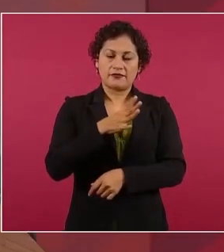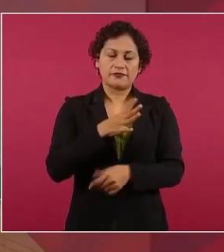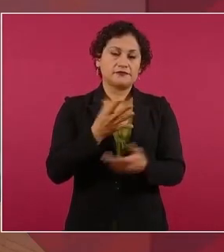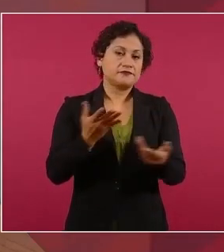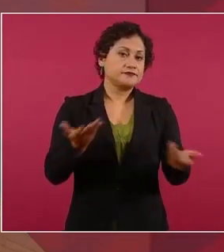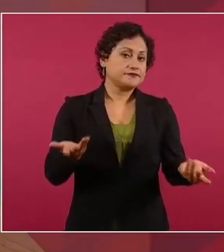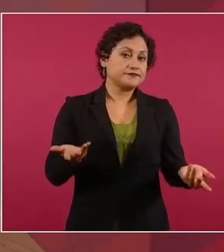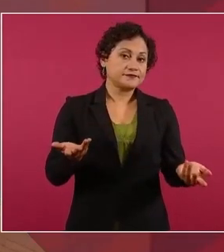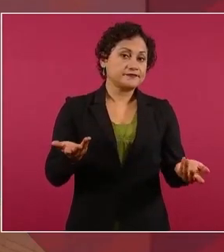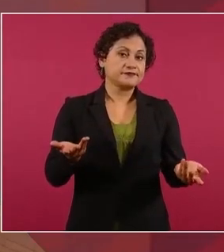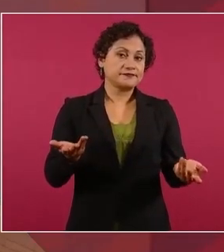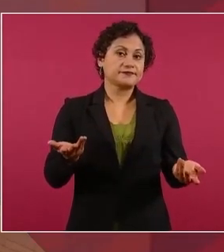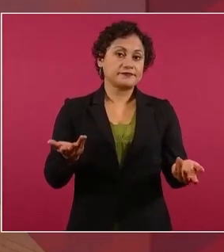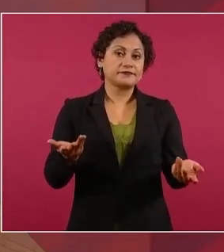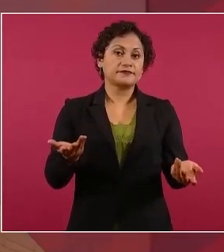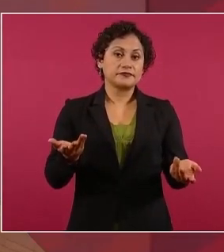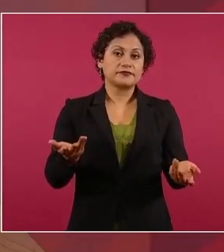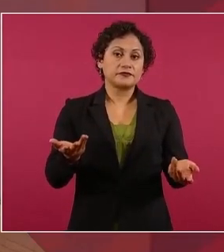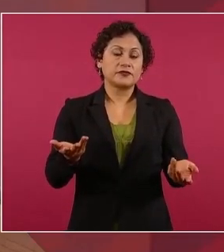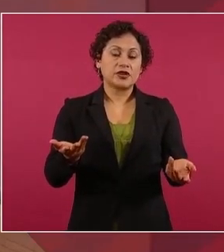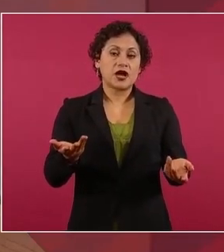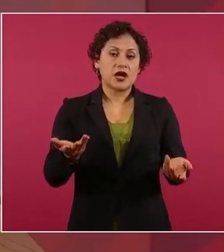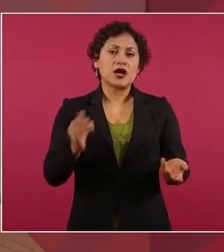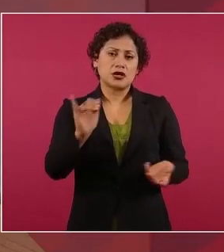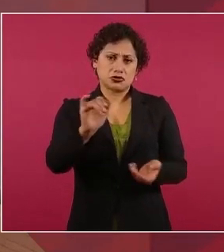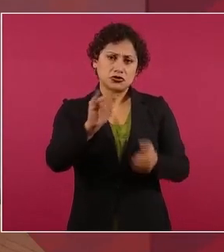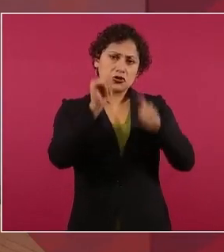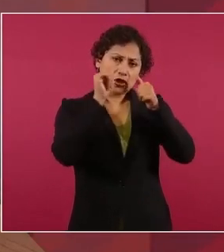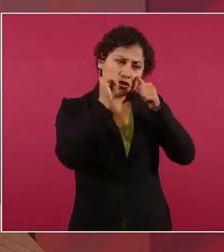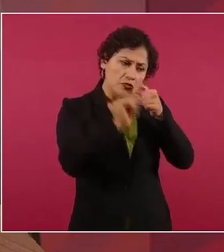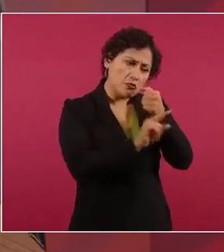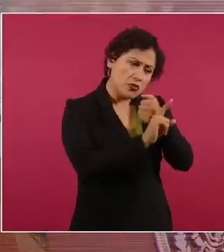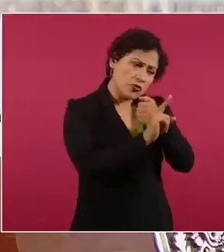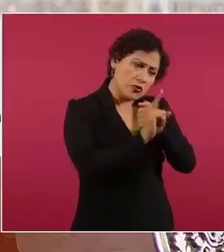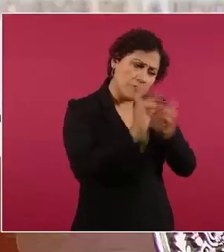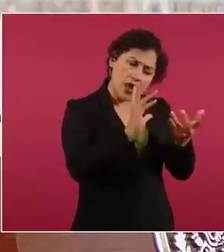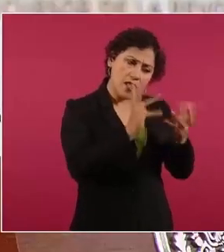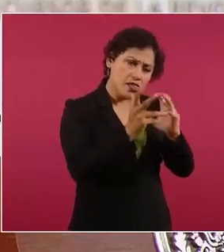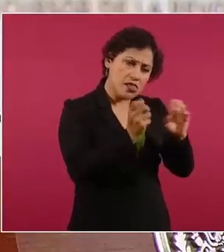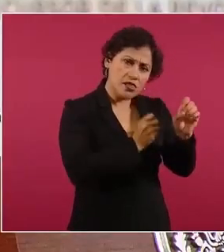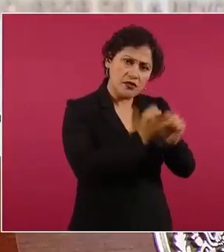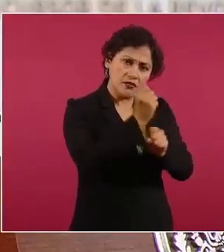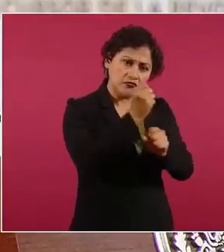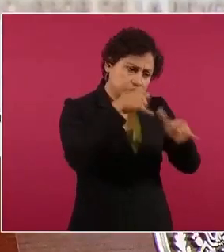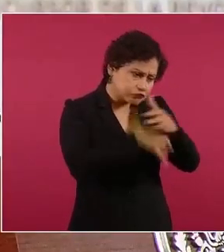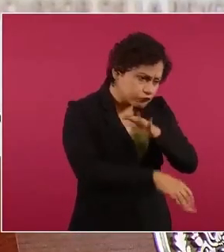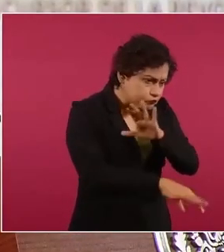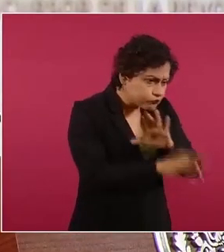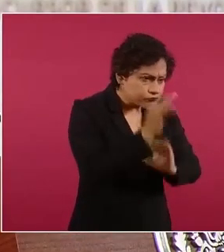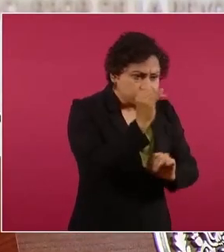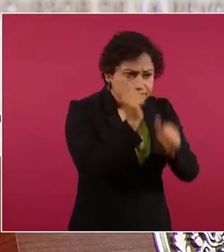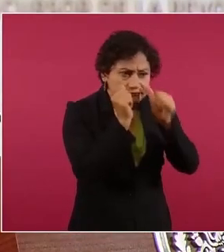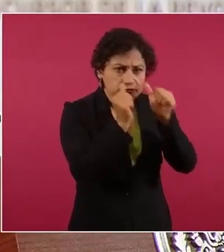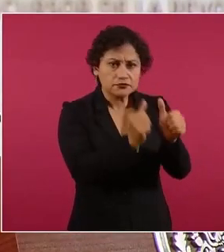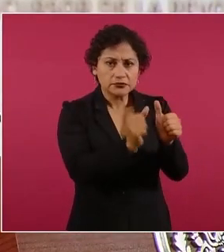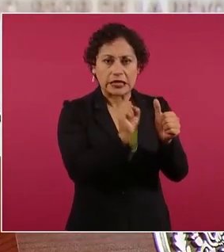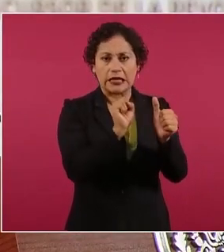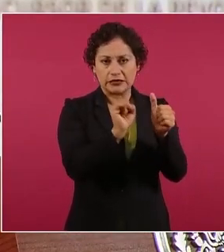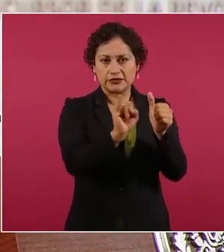se están atendiendo las causas también se cuenta